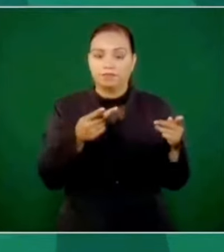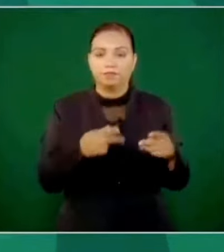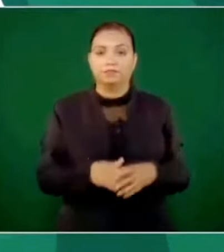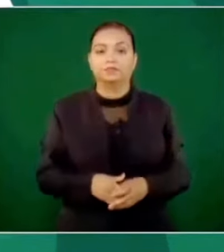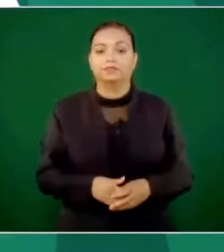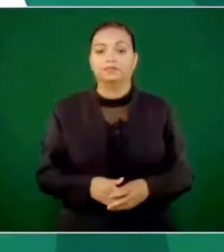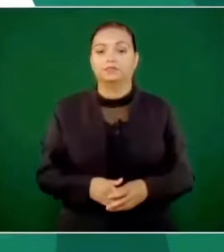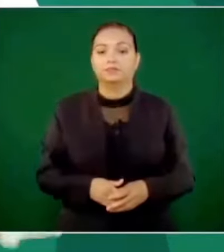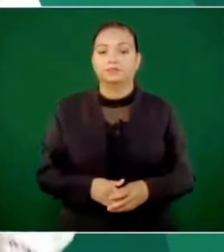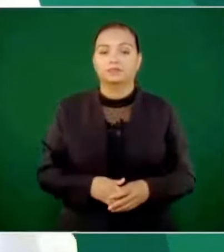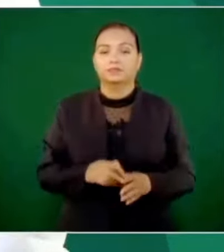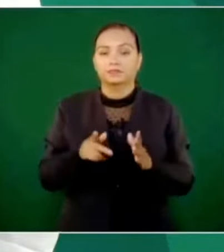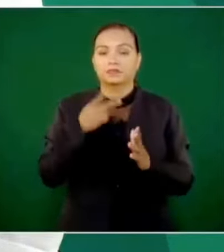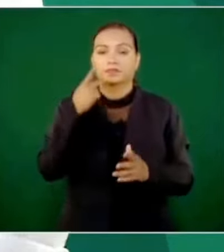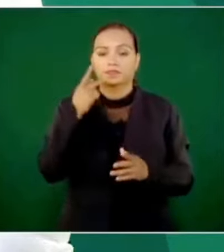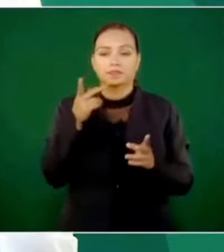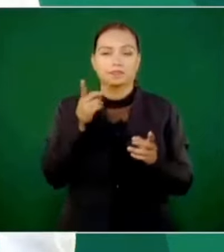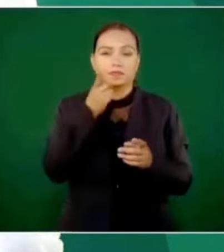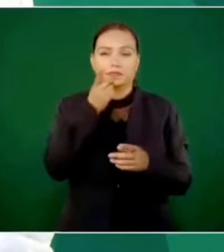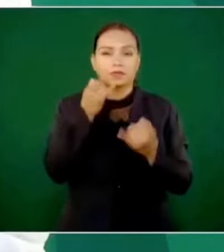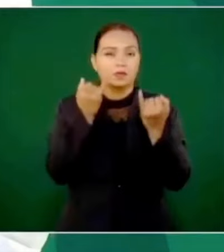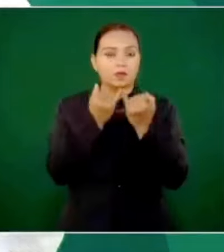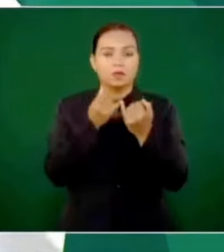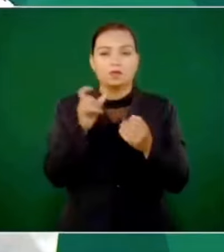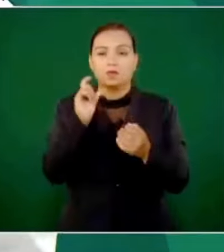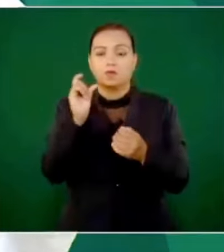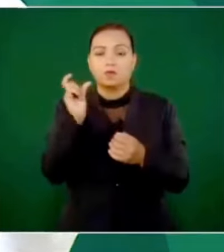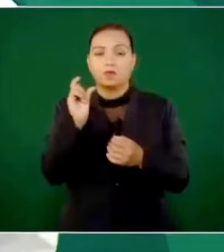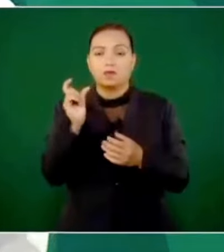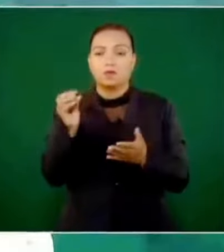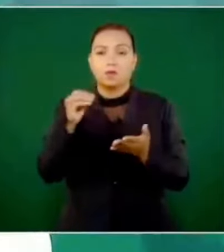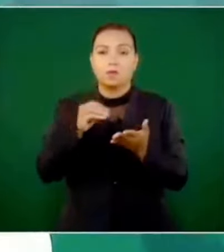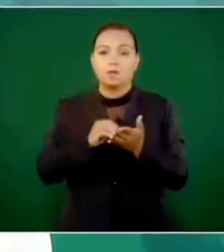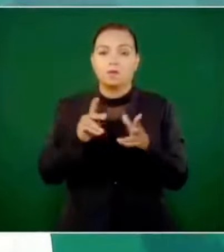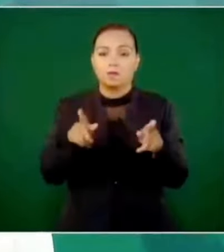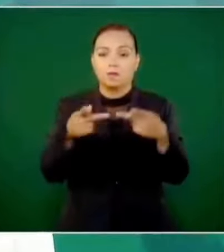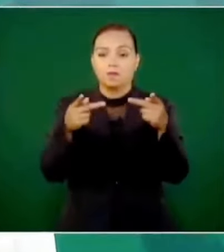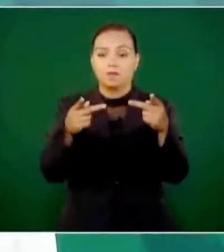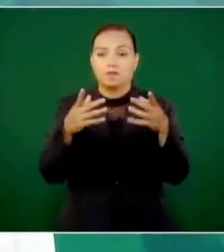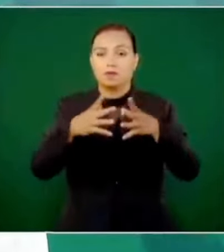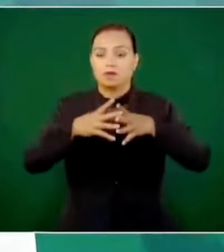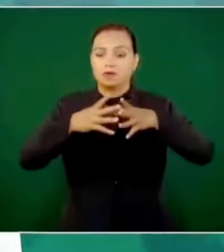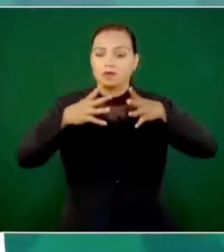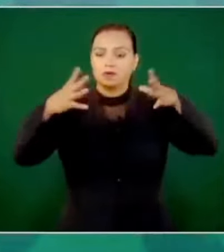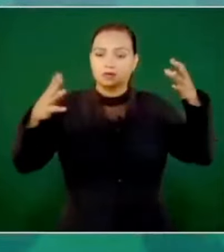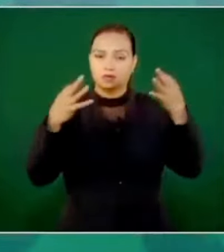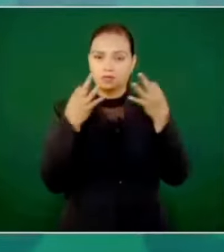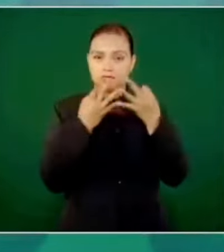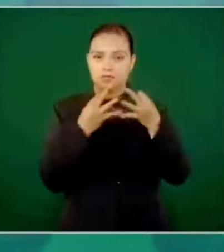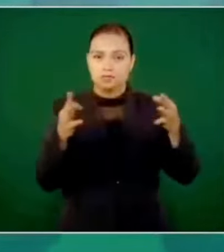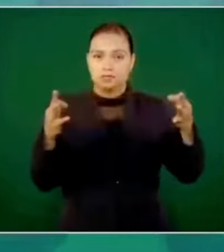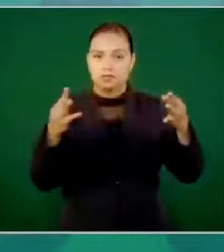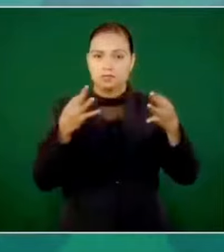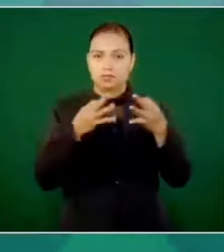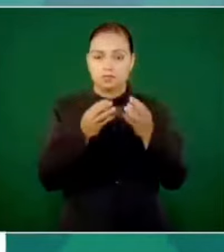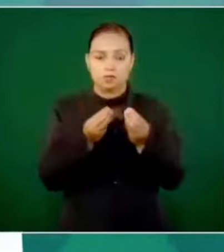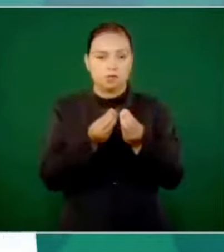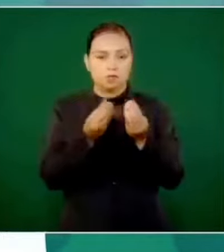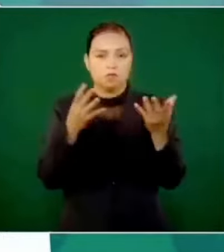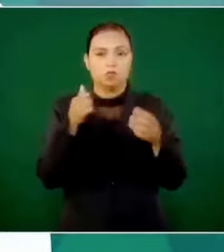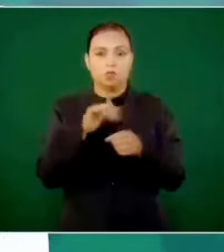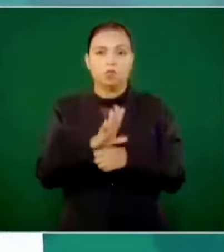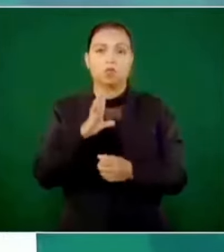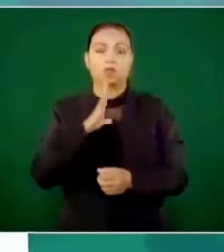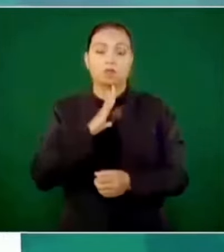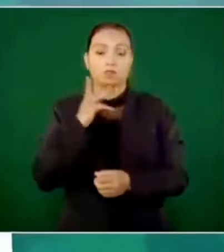En otras palabras, repito, al ponerse al mercado las grandes extensiones de terrenos que poseía